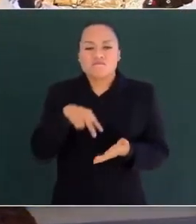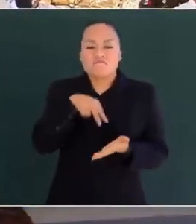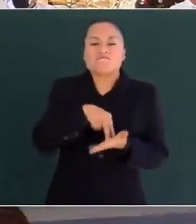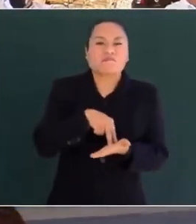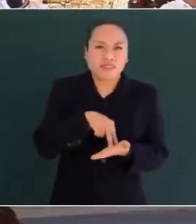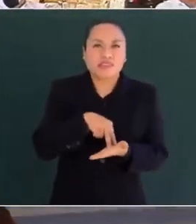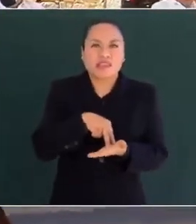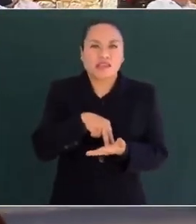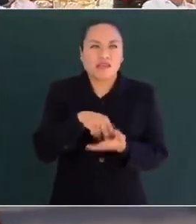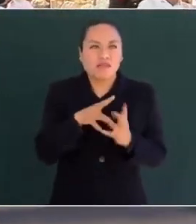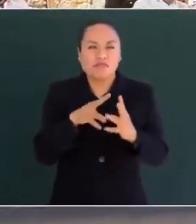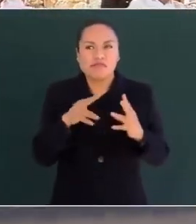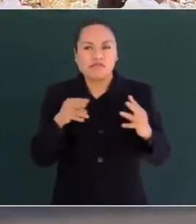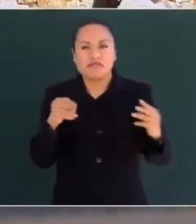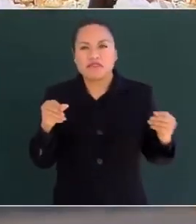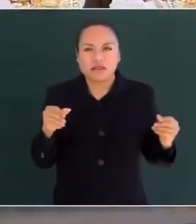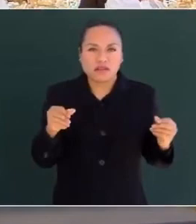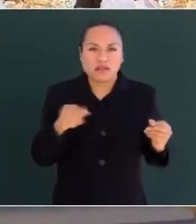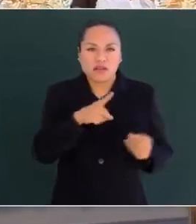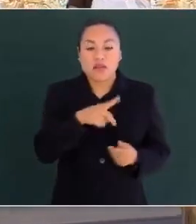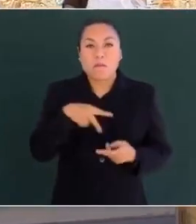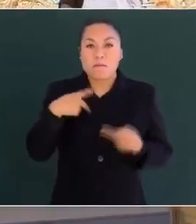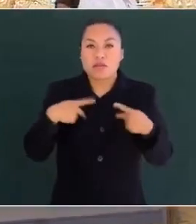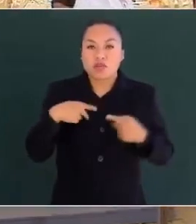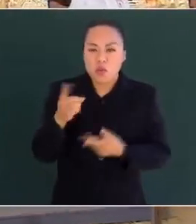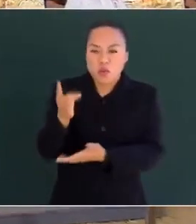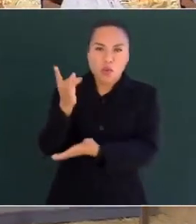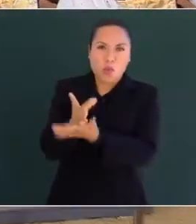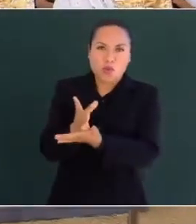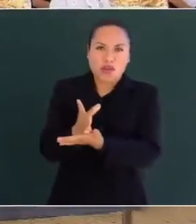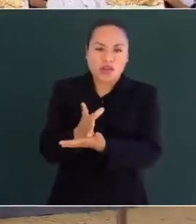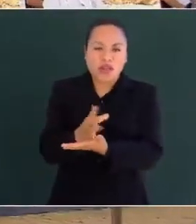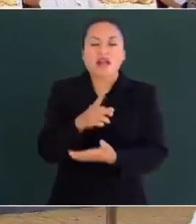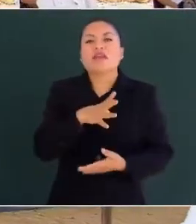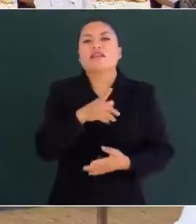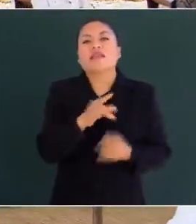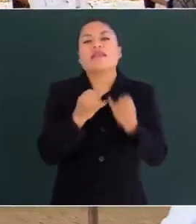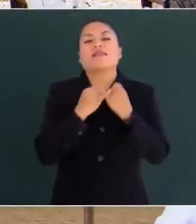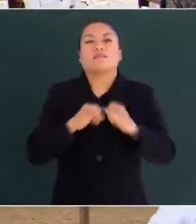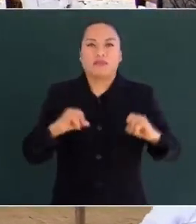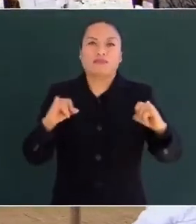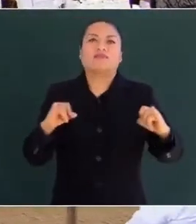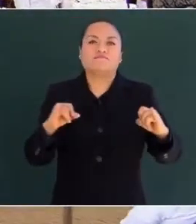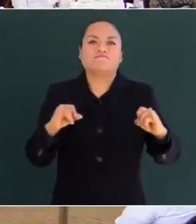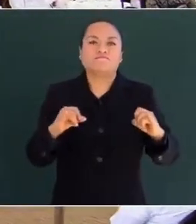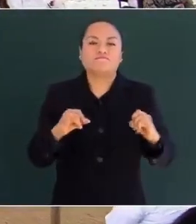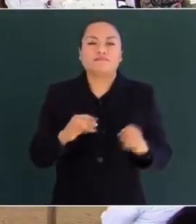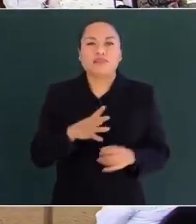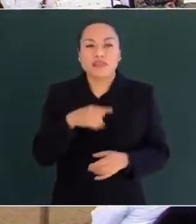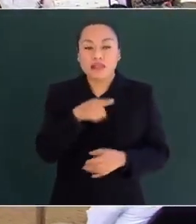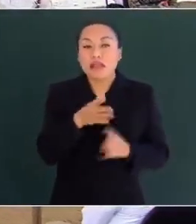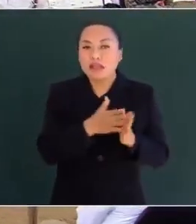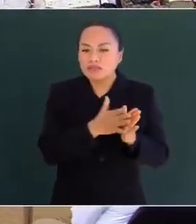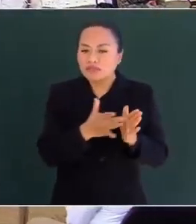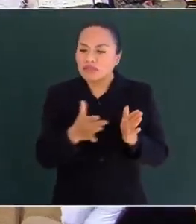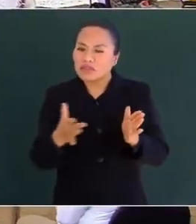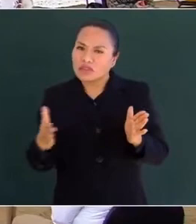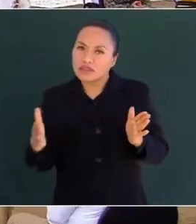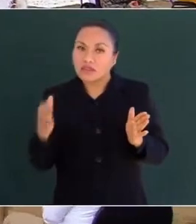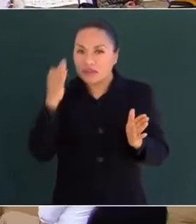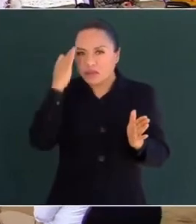desolación el único mantenedor de la santa causa de la independencia. En este periodo